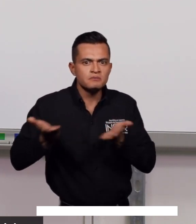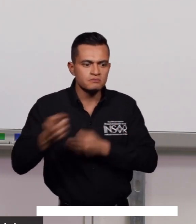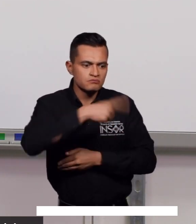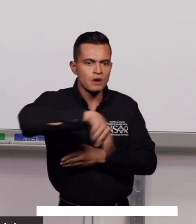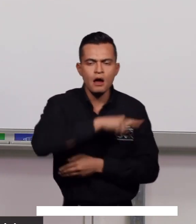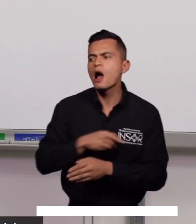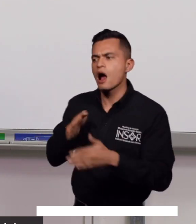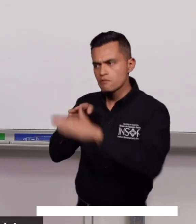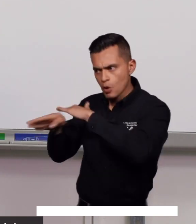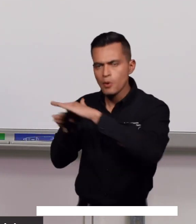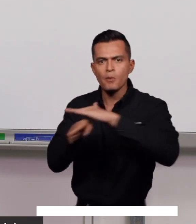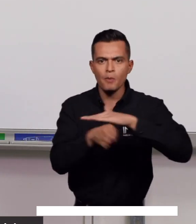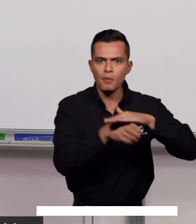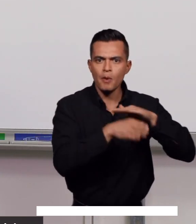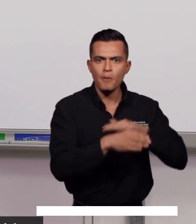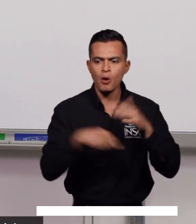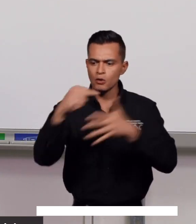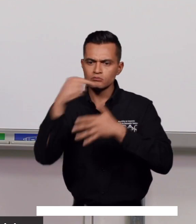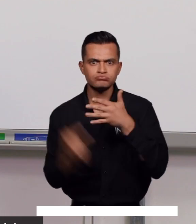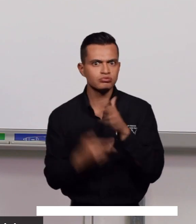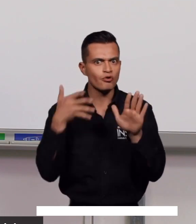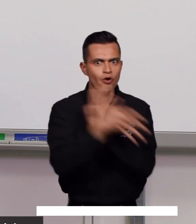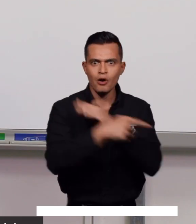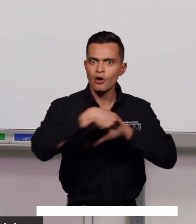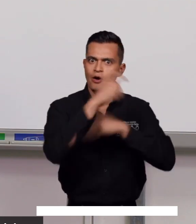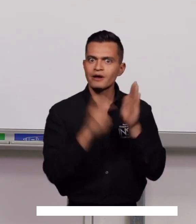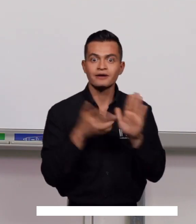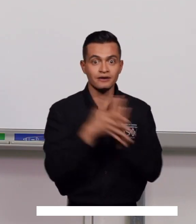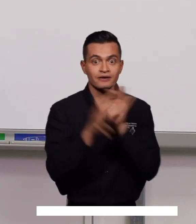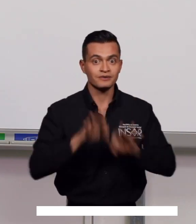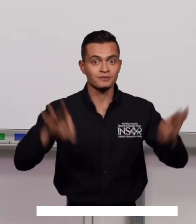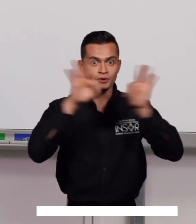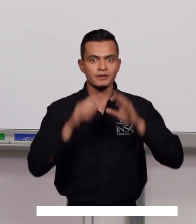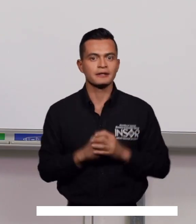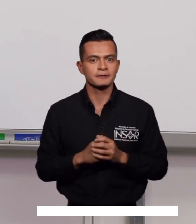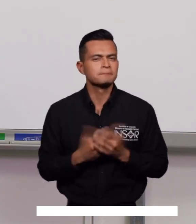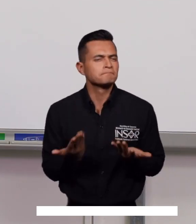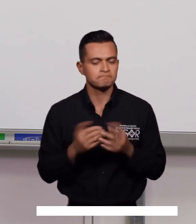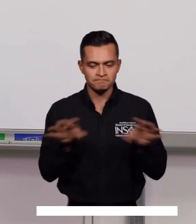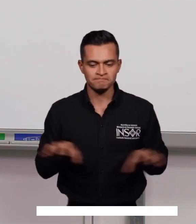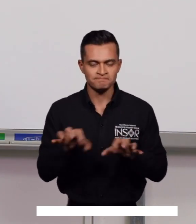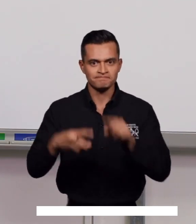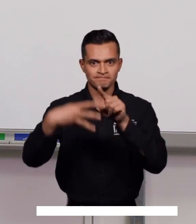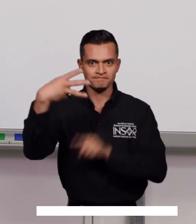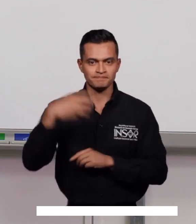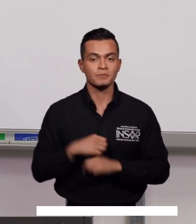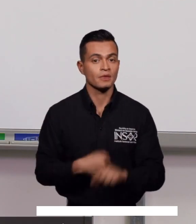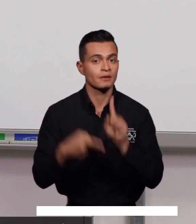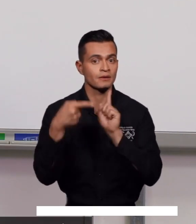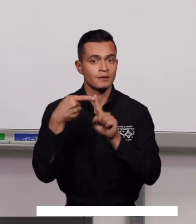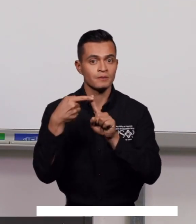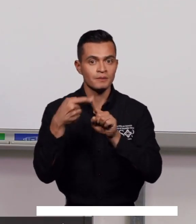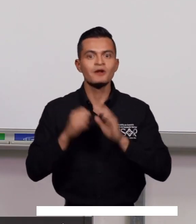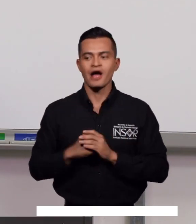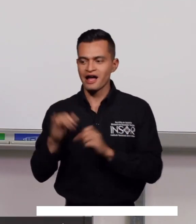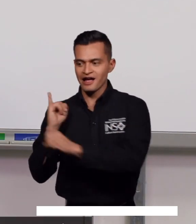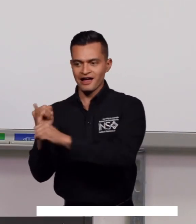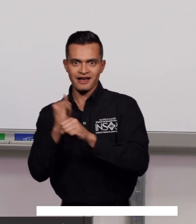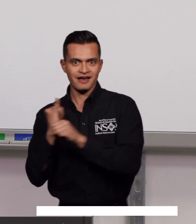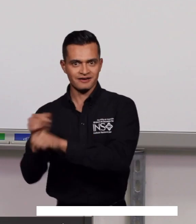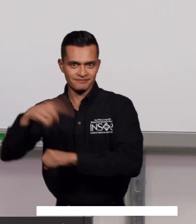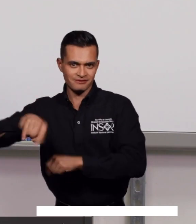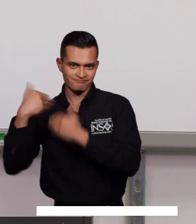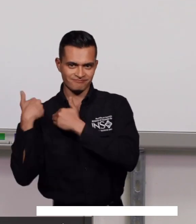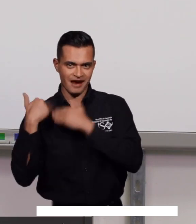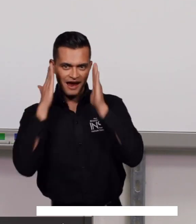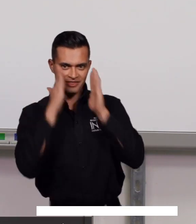pueden ejercer de esos derechos ofrecidos por tales instituciones. Realizamos tres acciones puntuales en este sentido. Lo primero es, de la